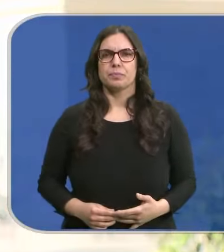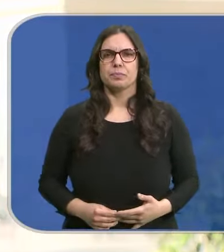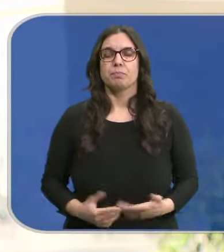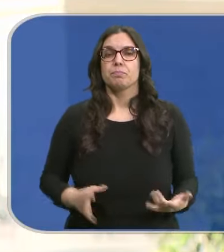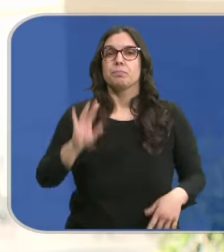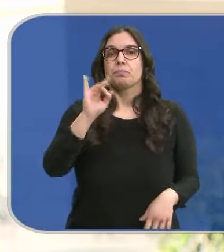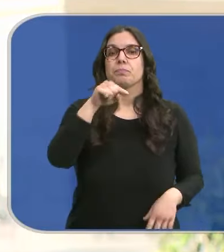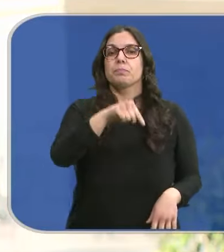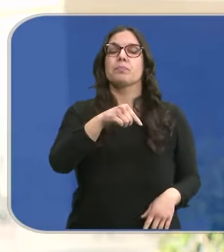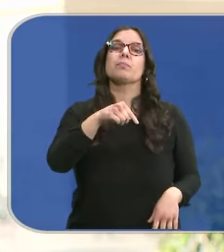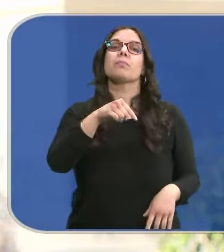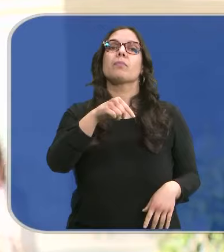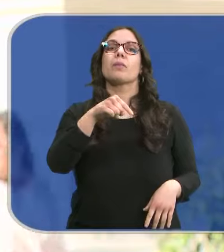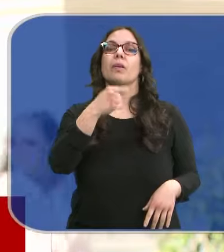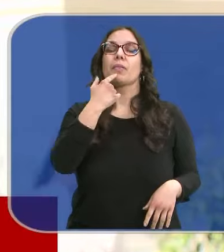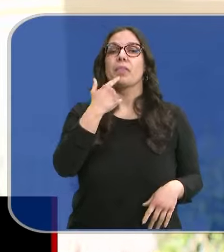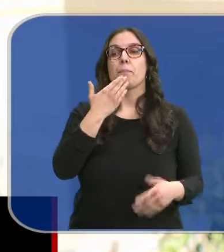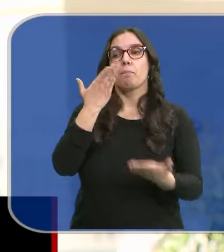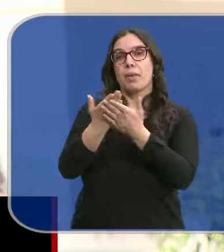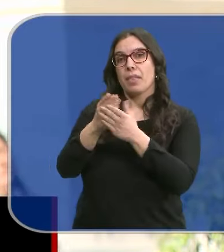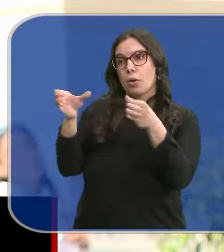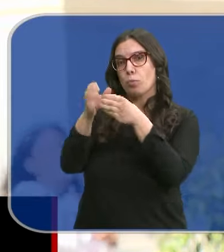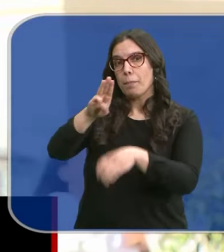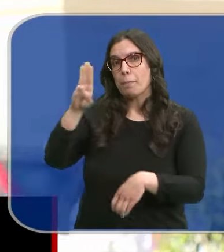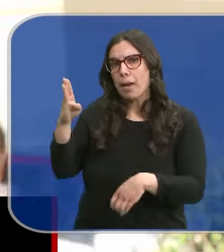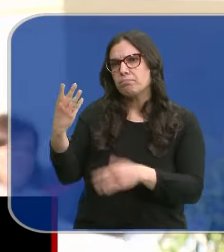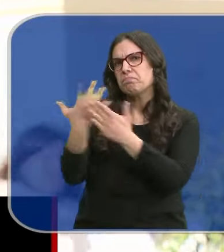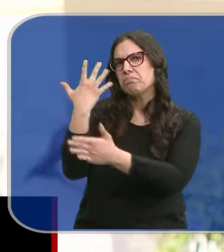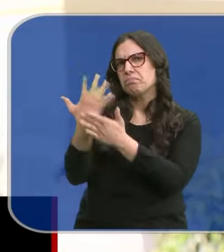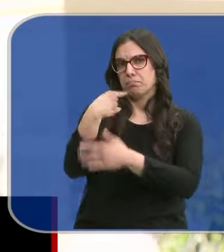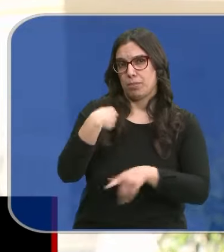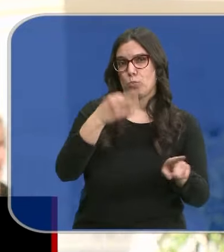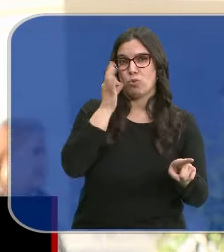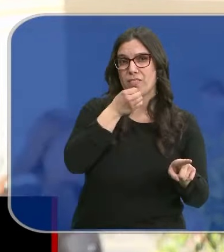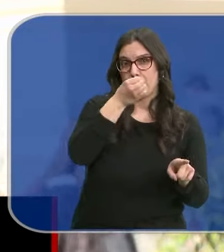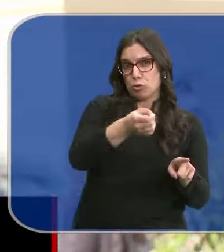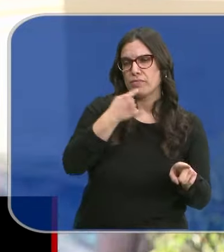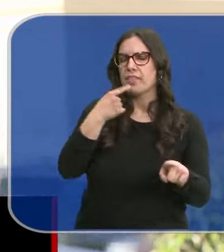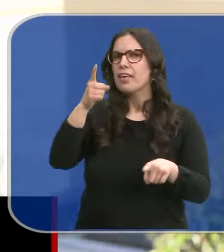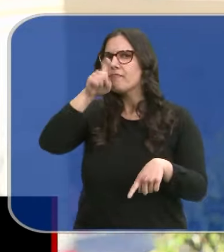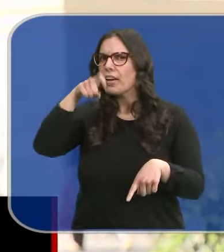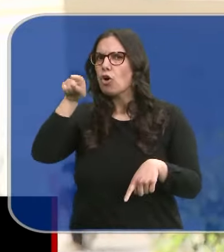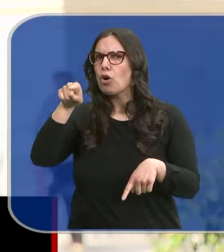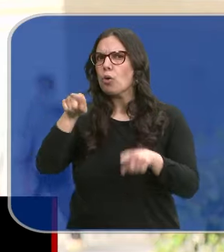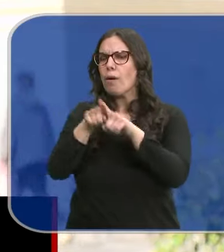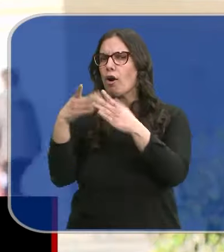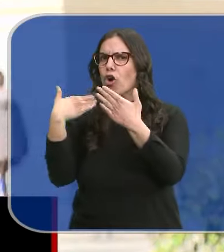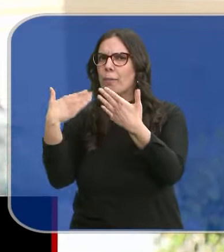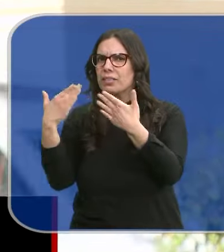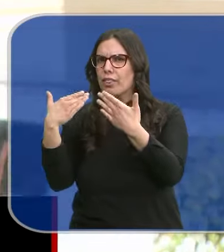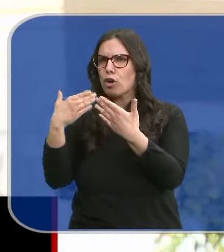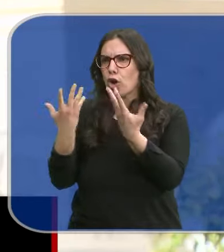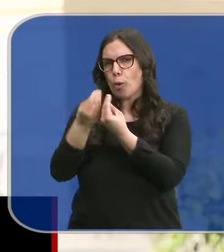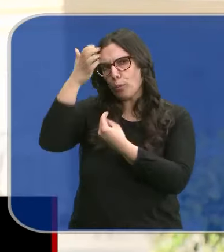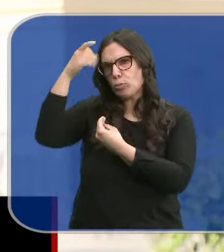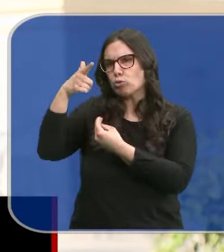Sí, María Jesús Montero pide explicaciones al Partido Popular. Exige a Feijó que desvele el contenido íntegro de esas conversaciones